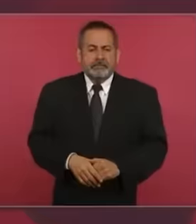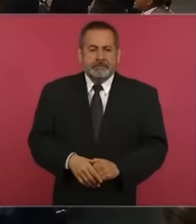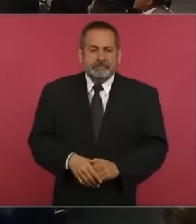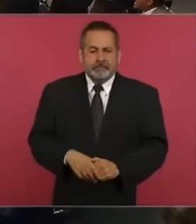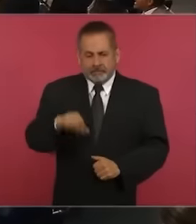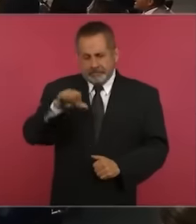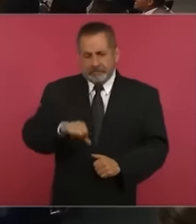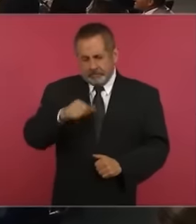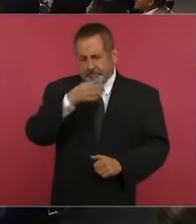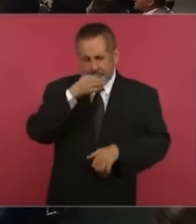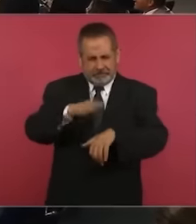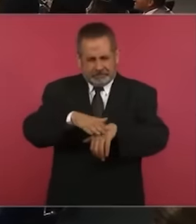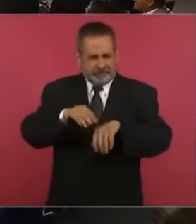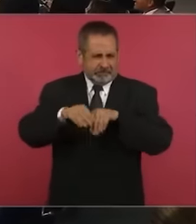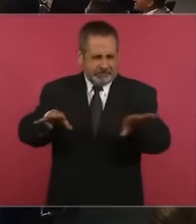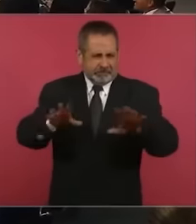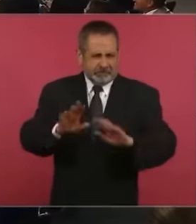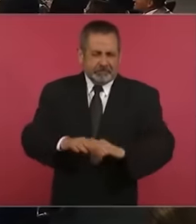Hoy, hoy,